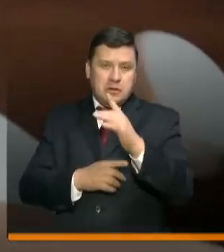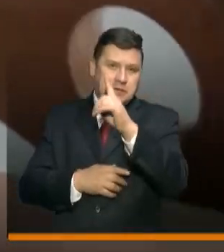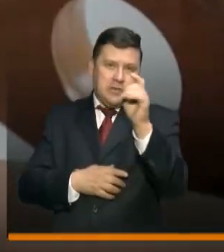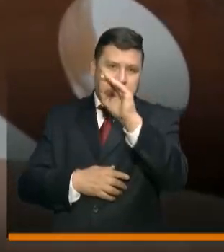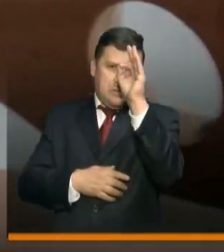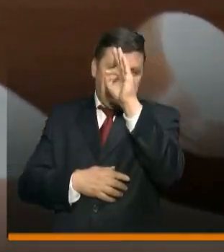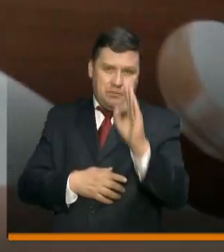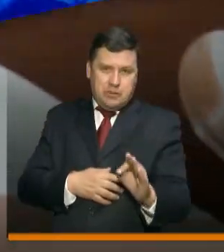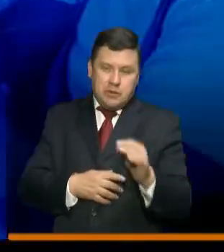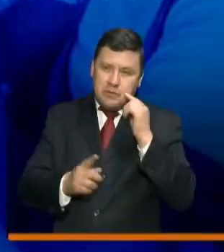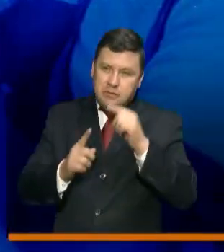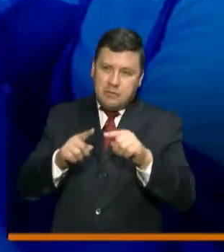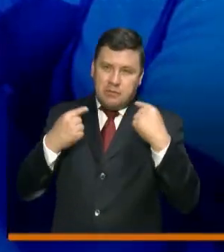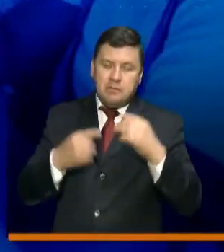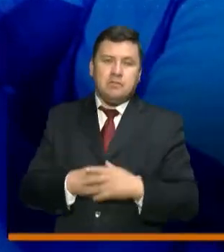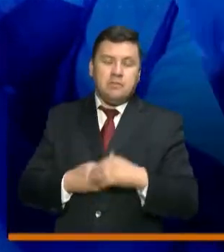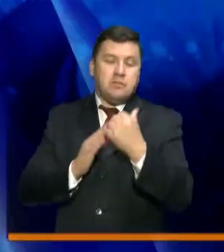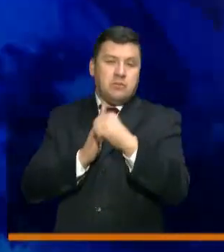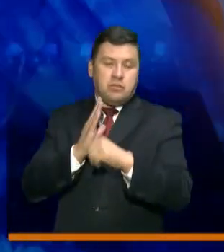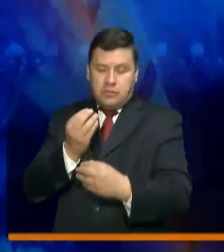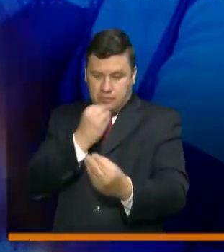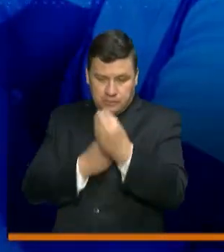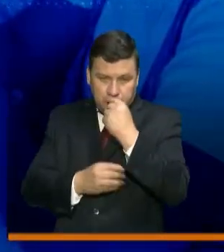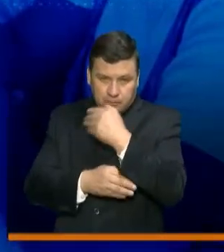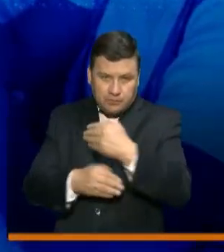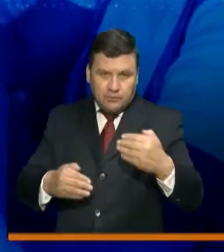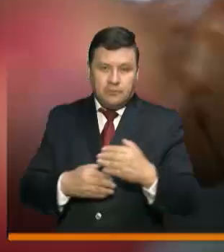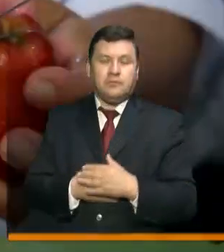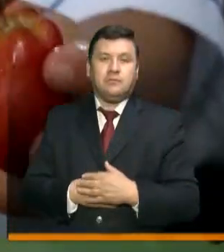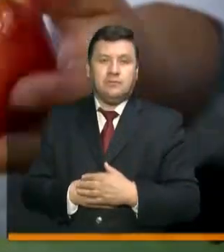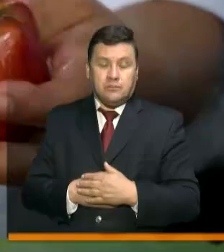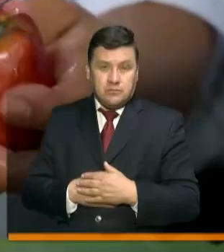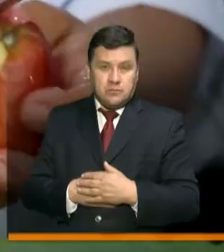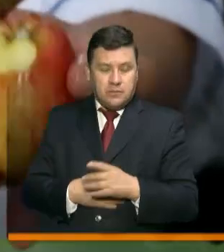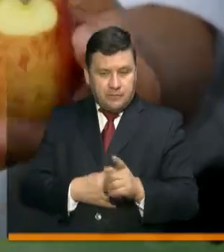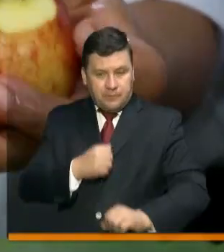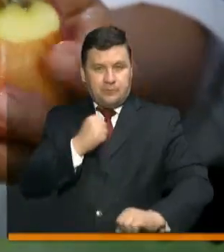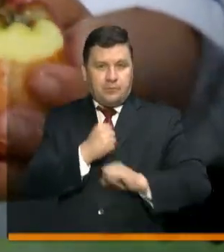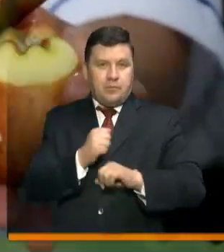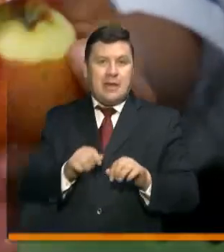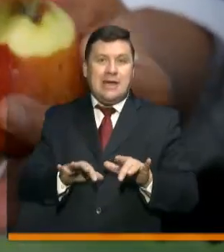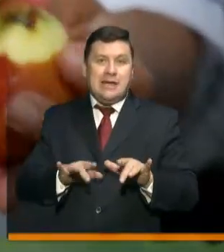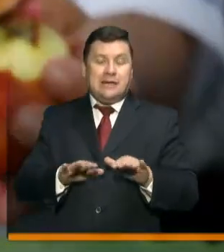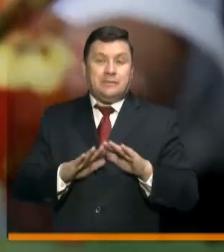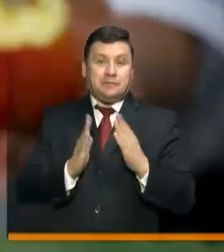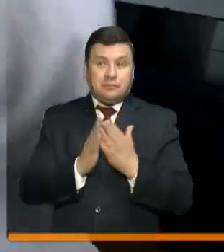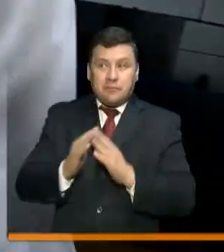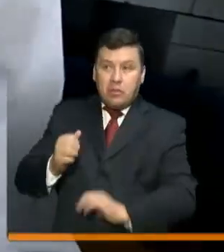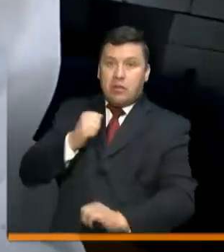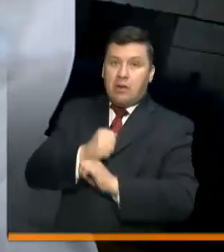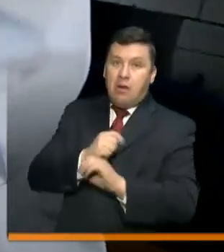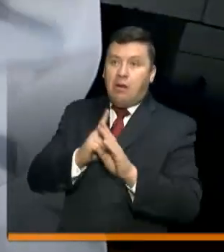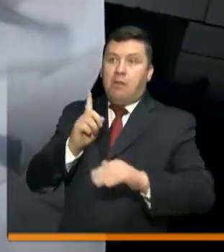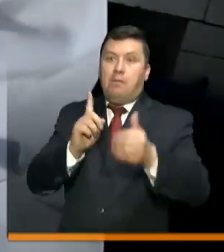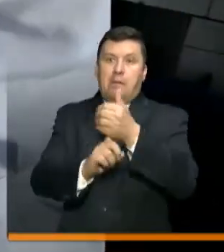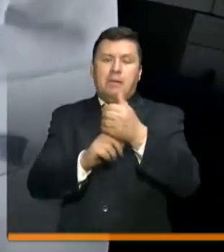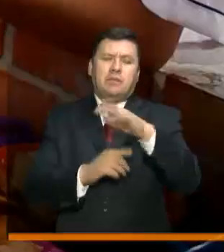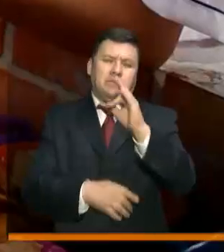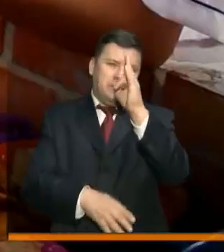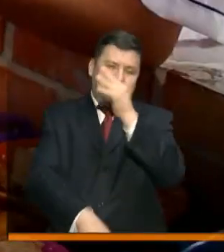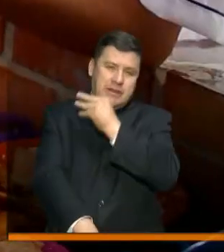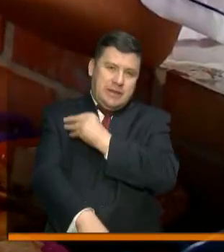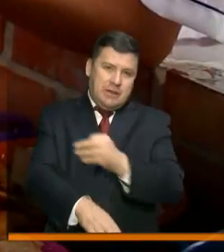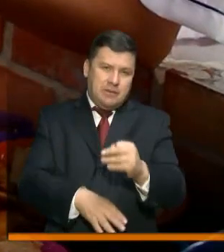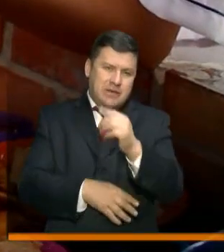100% de la meta. Programa de Alimentación Escolar. Con el apoyo de las Secretarías de Educación se ha logrado llegar a más de